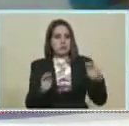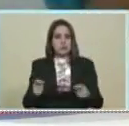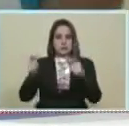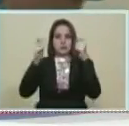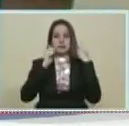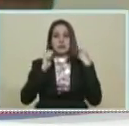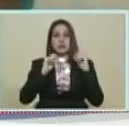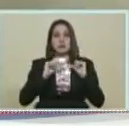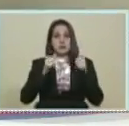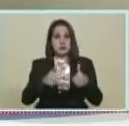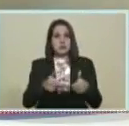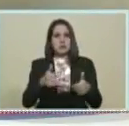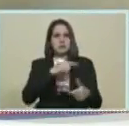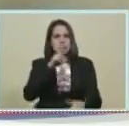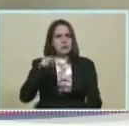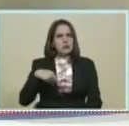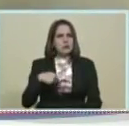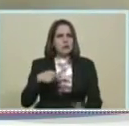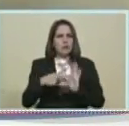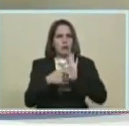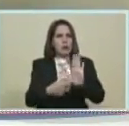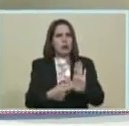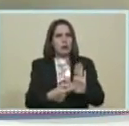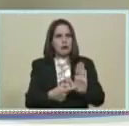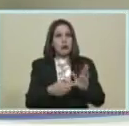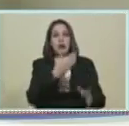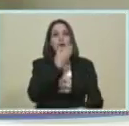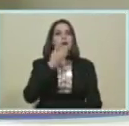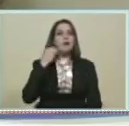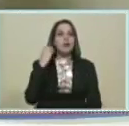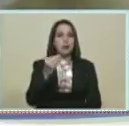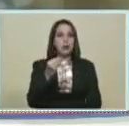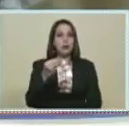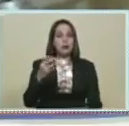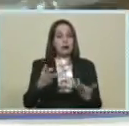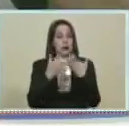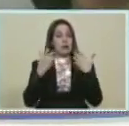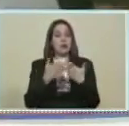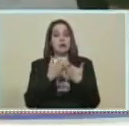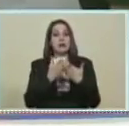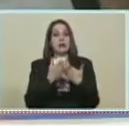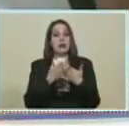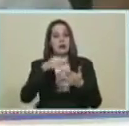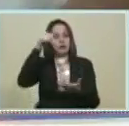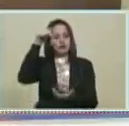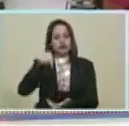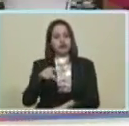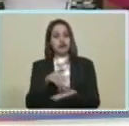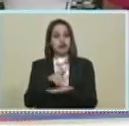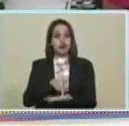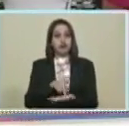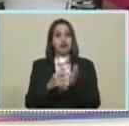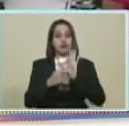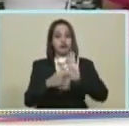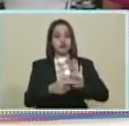nosotros Poder comenzar Para que La juventud Guerrera Que está aquí Pueda seguir firme Con usted Y se lo